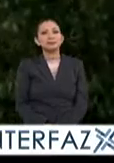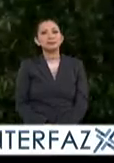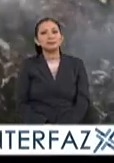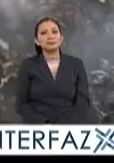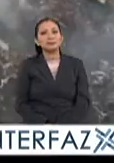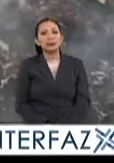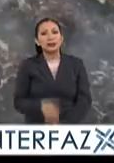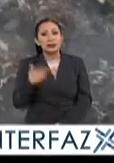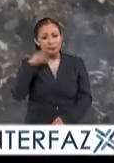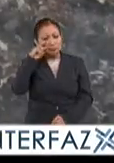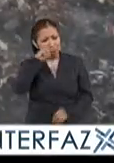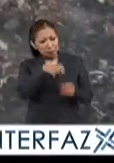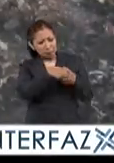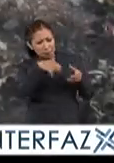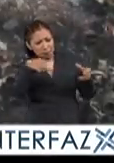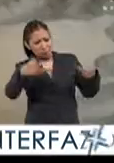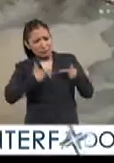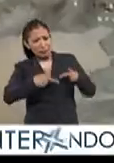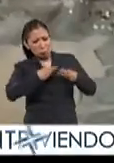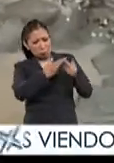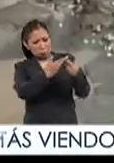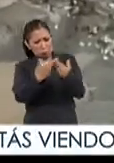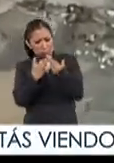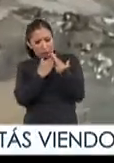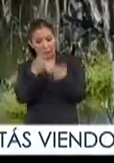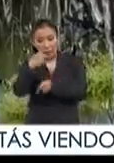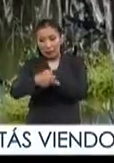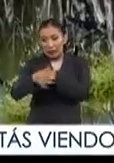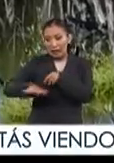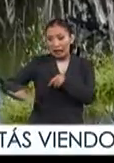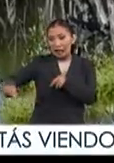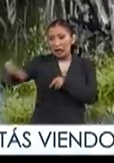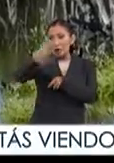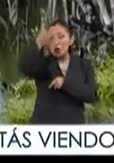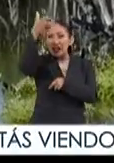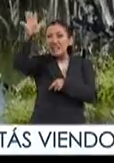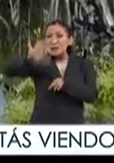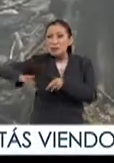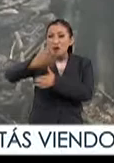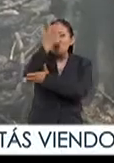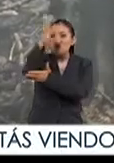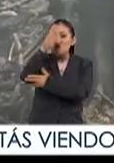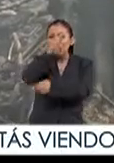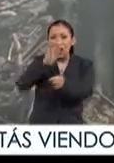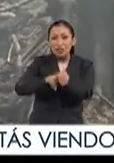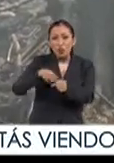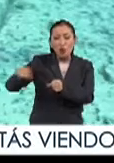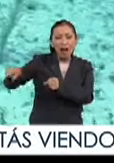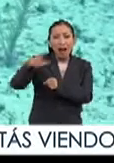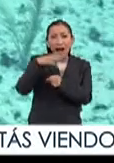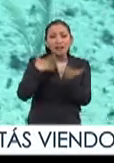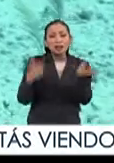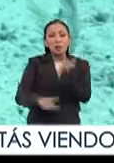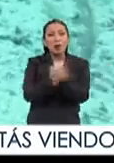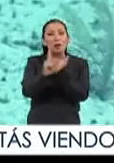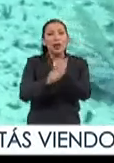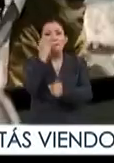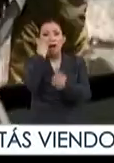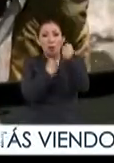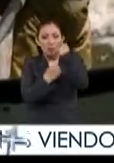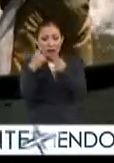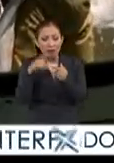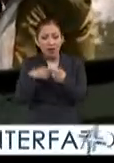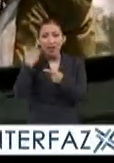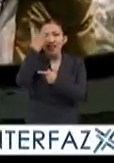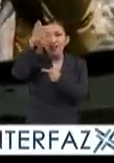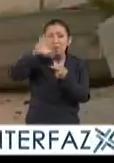El ritmo de crecimiento de la población ha puesto en riesgo el ecosistema y los recursos naturales generando crisis alimentarias